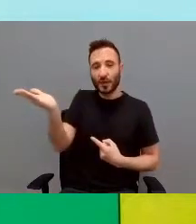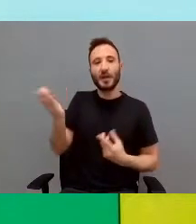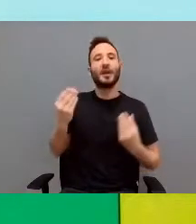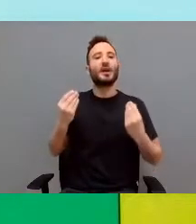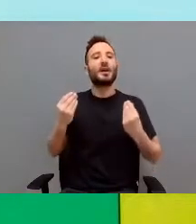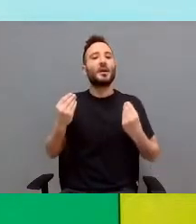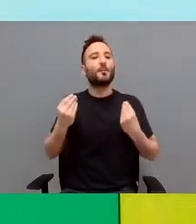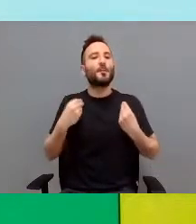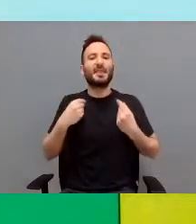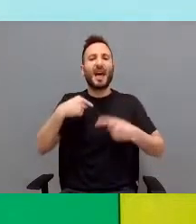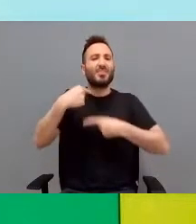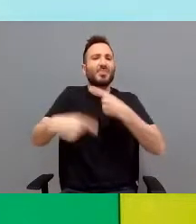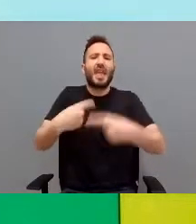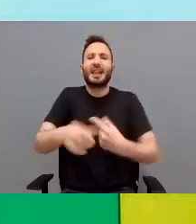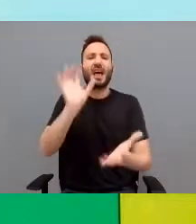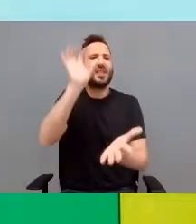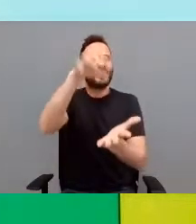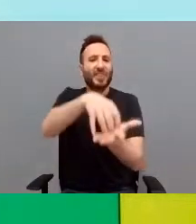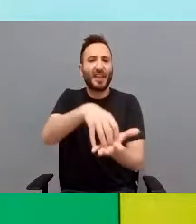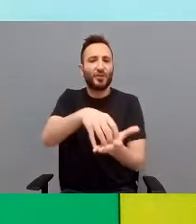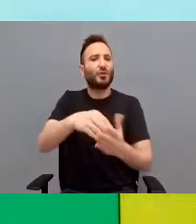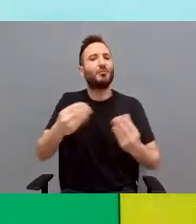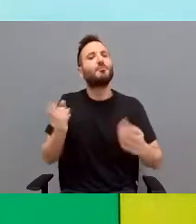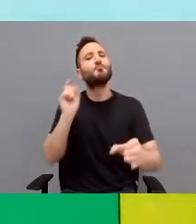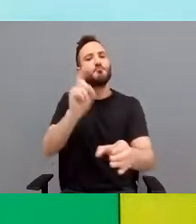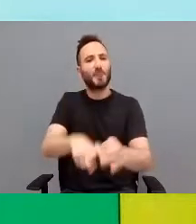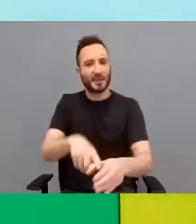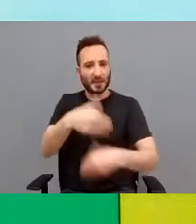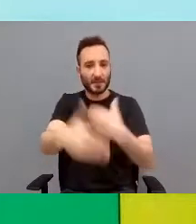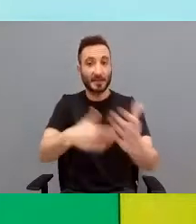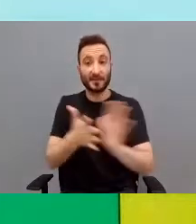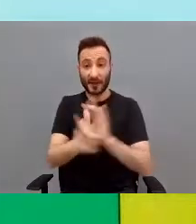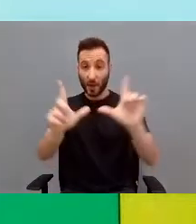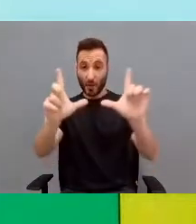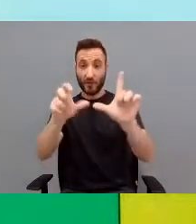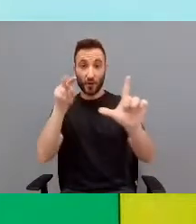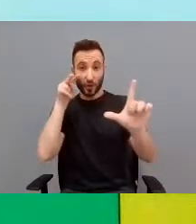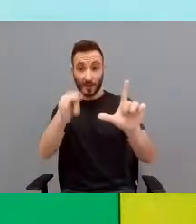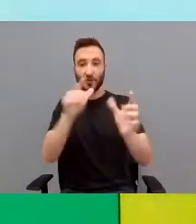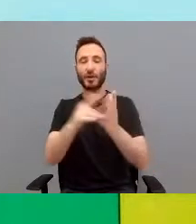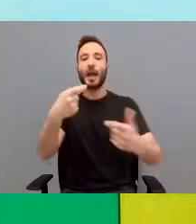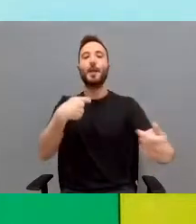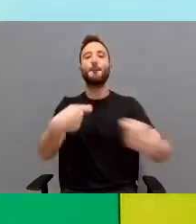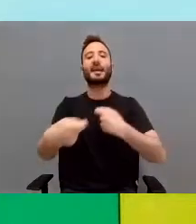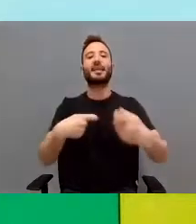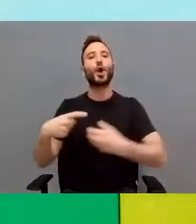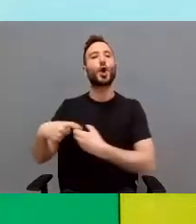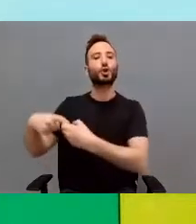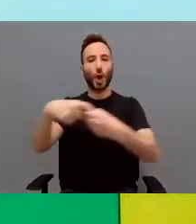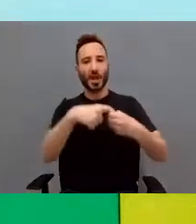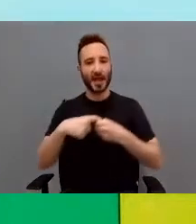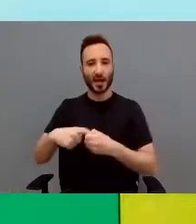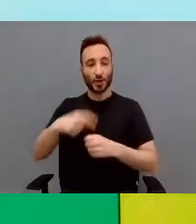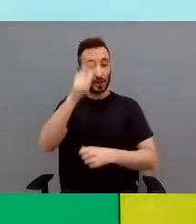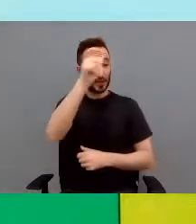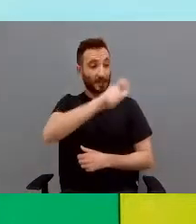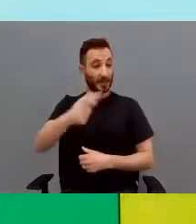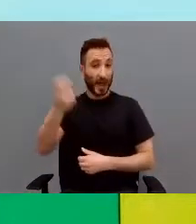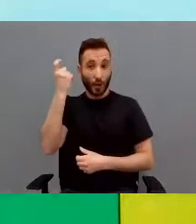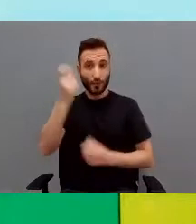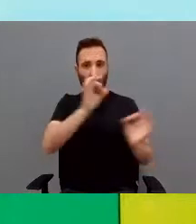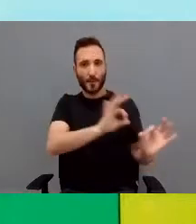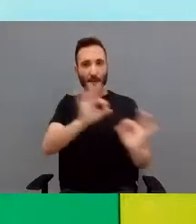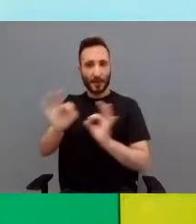de la vida general del centro. Es decir, que lo que veis en la foto es un mercadillo solidario, por ejemplo, que han preparado los chavales